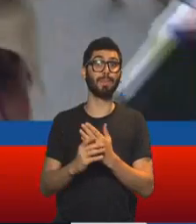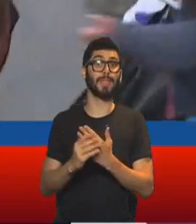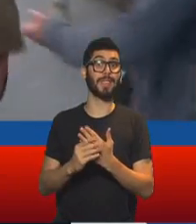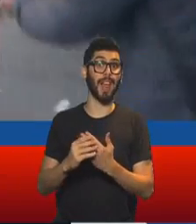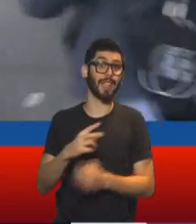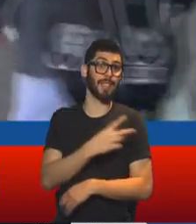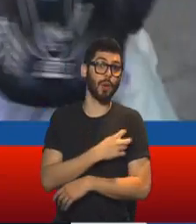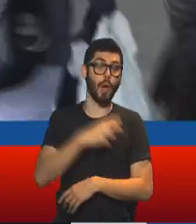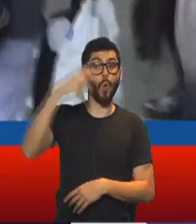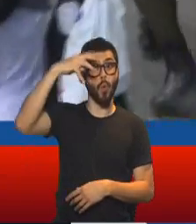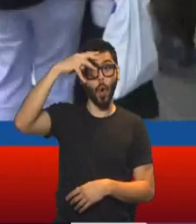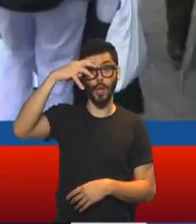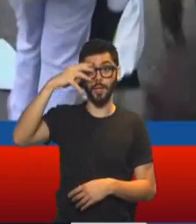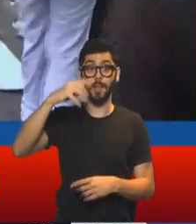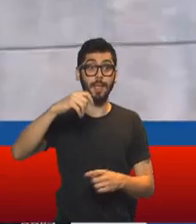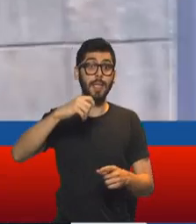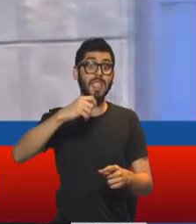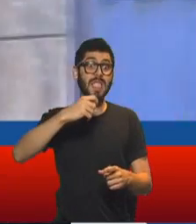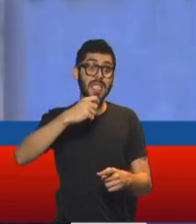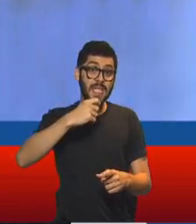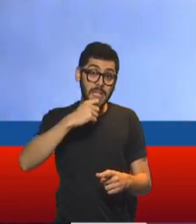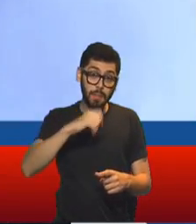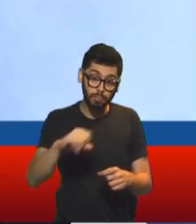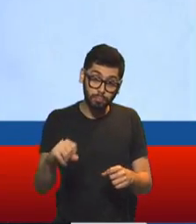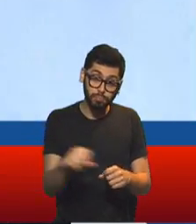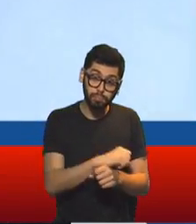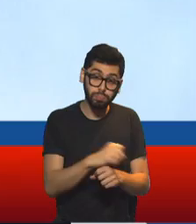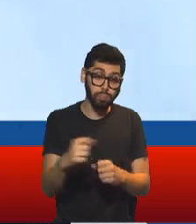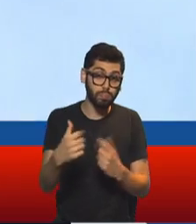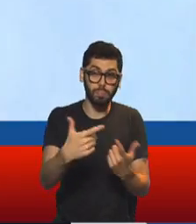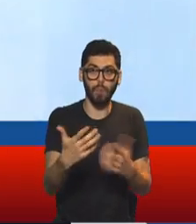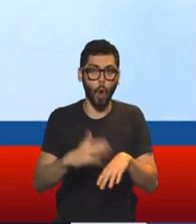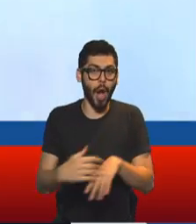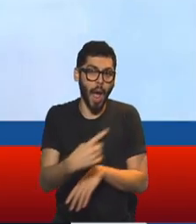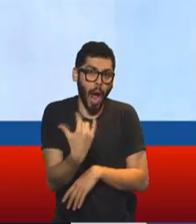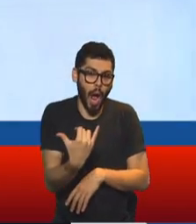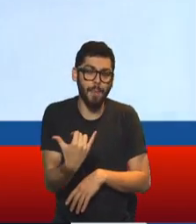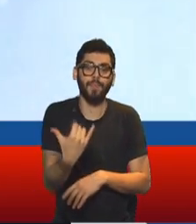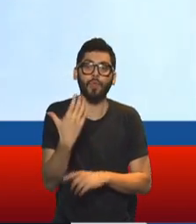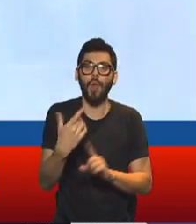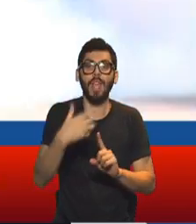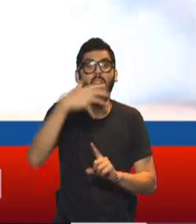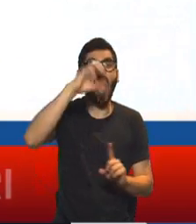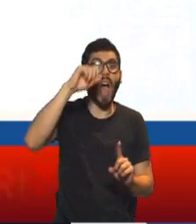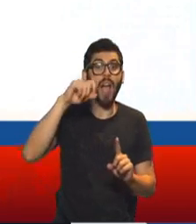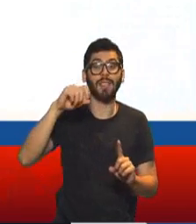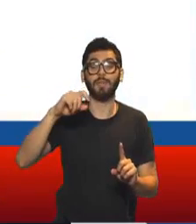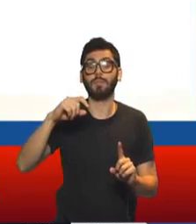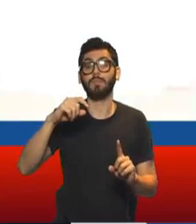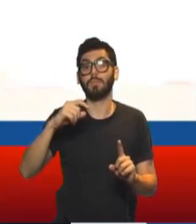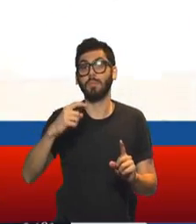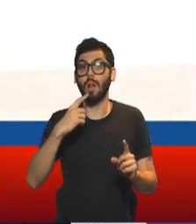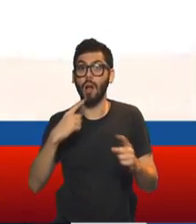Búrlich, muy responsable de esto, si efectivamente se termina confirmando, habló el canciller Jorge Fori. ¿Qué es lo que hicieron? Empezaron a poner en